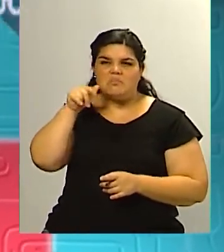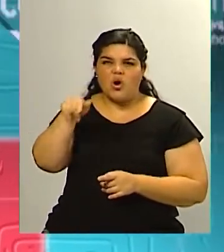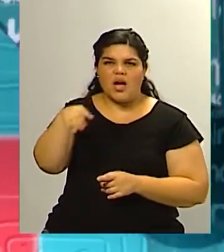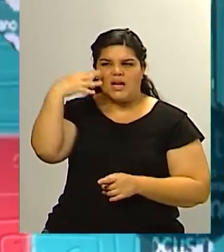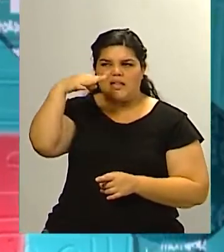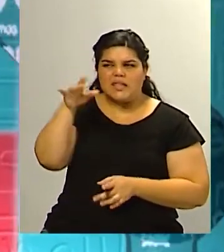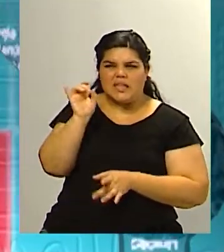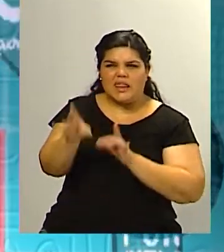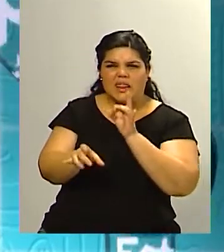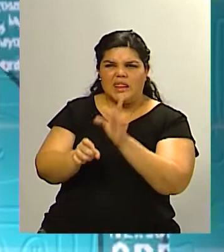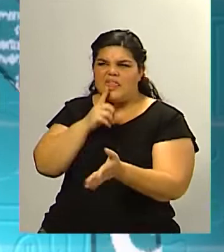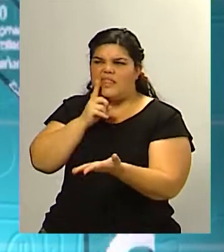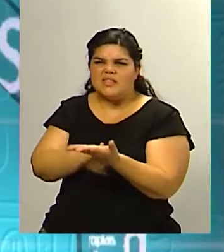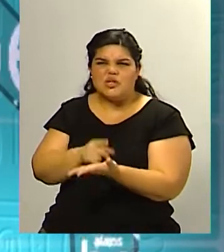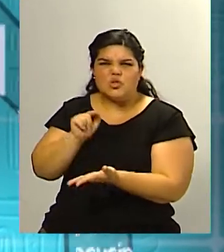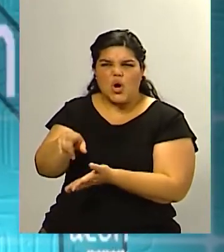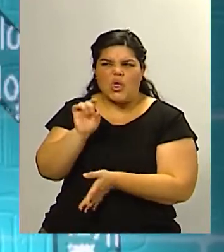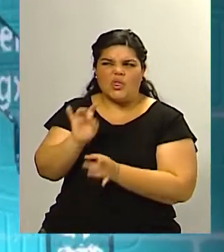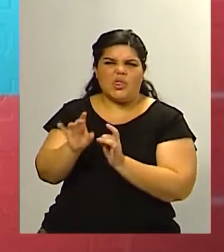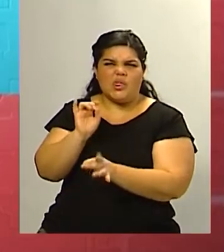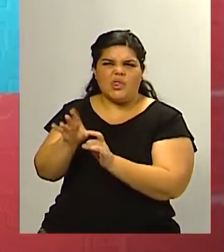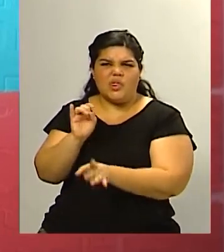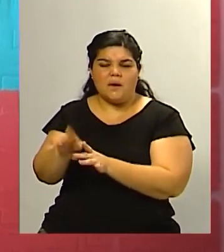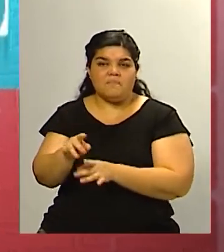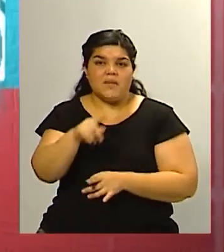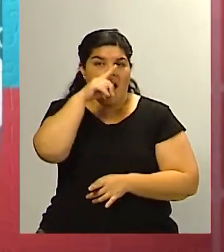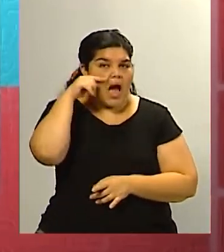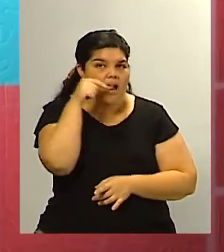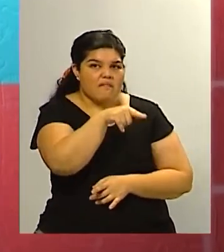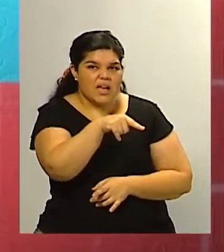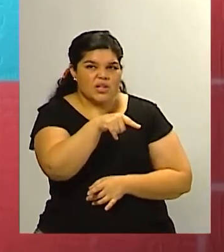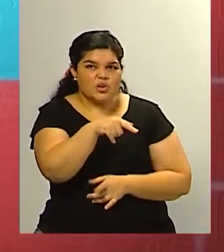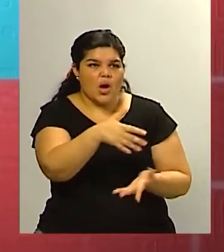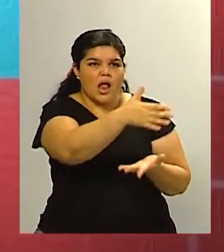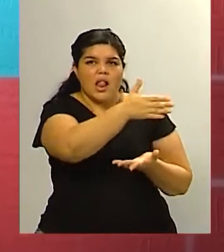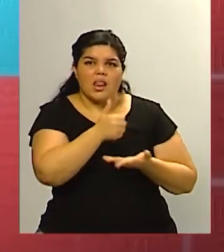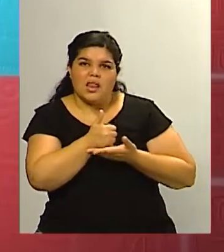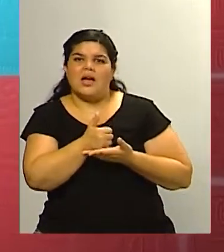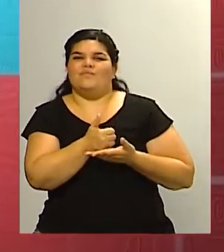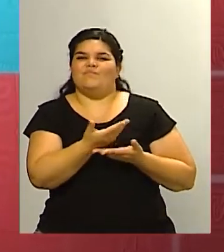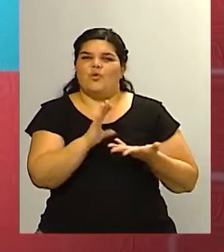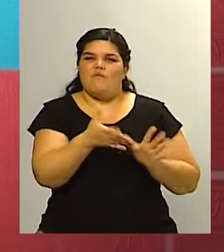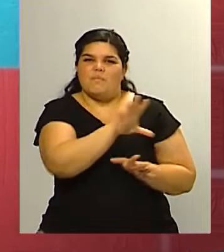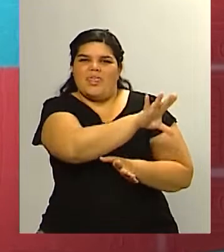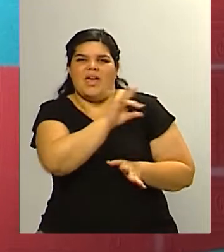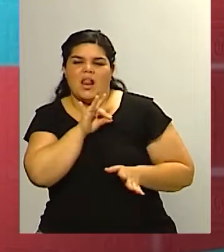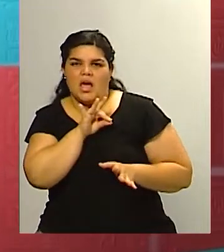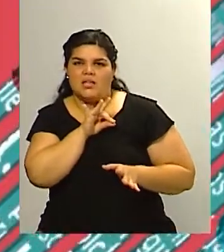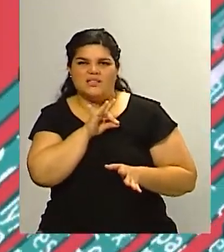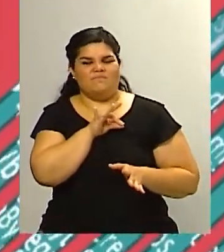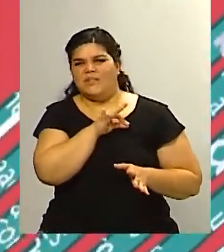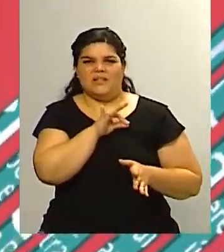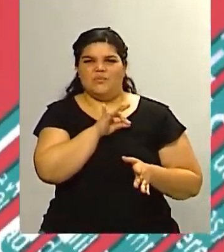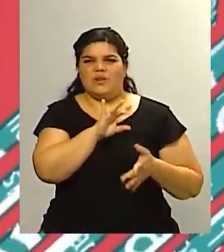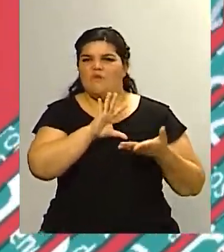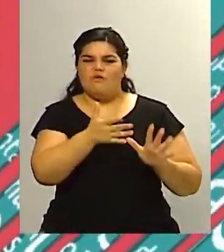critican que la elección de Alberto Fernández no es la mejor digo hay una contradicción ahí también ¿no? y bueno la vida está llena de contradicciones déjame